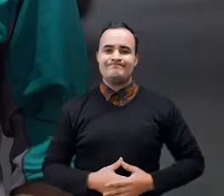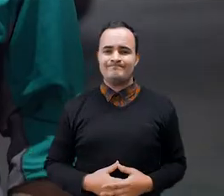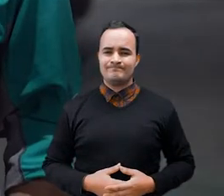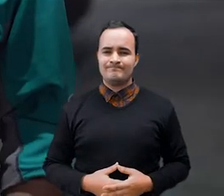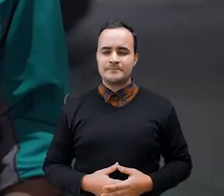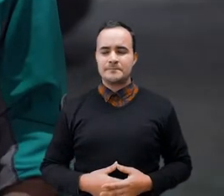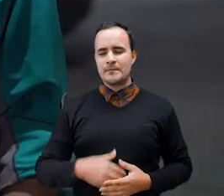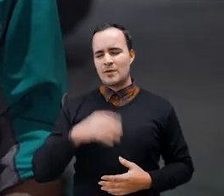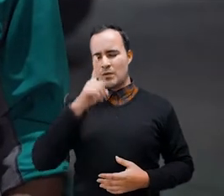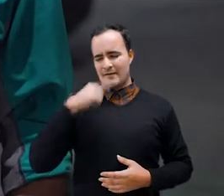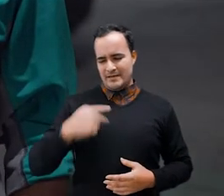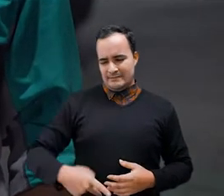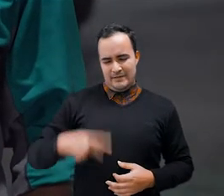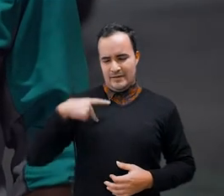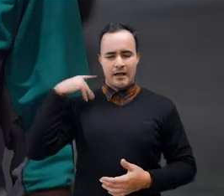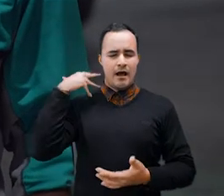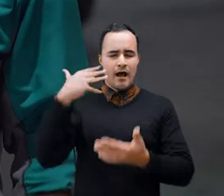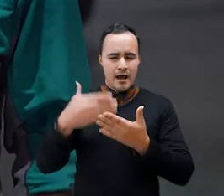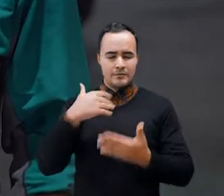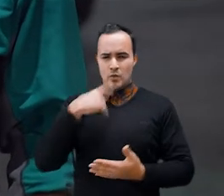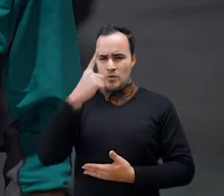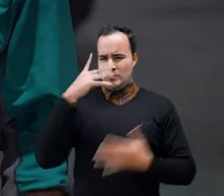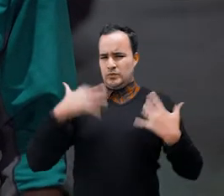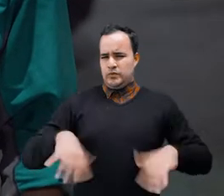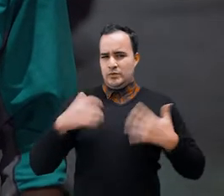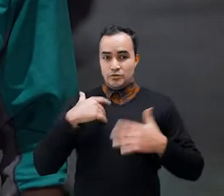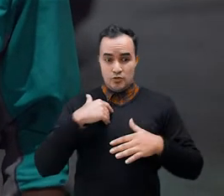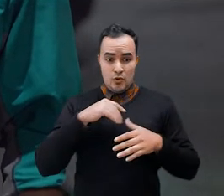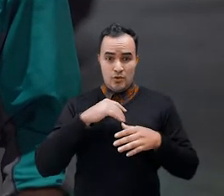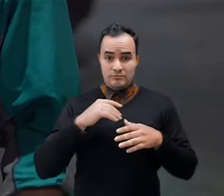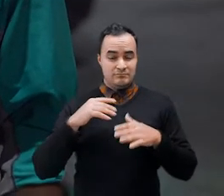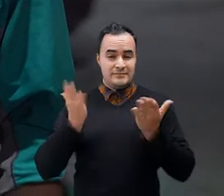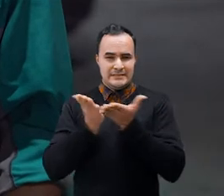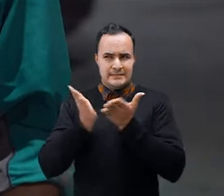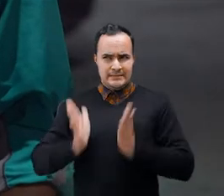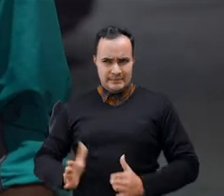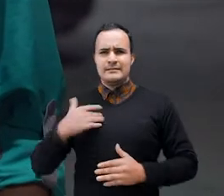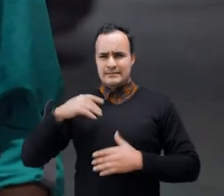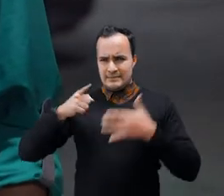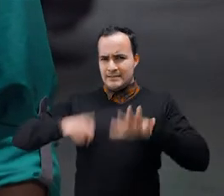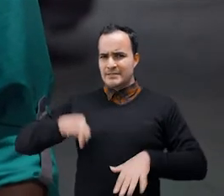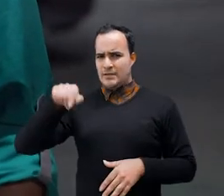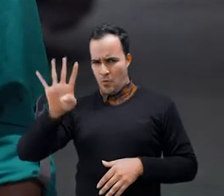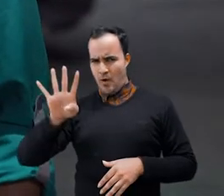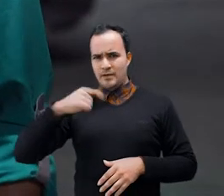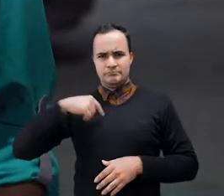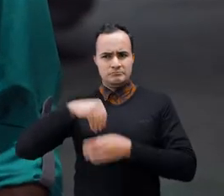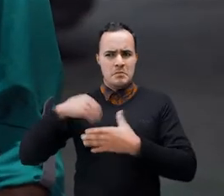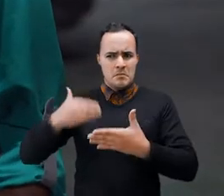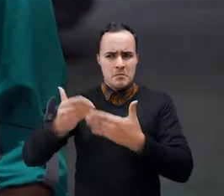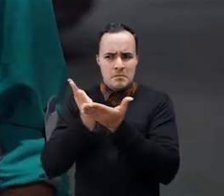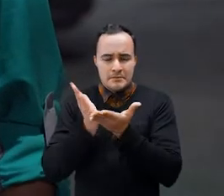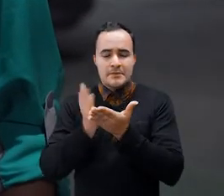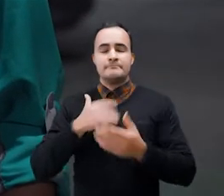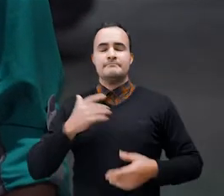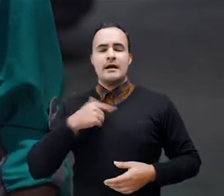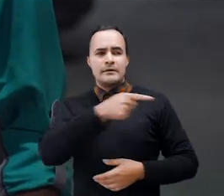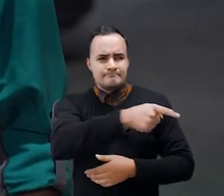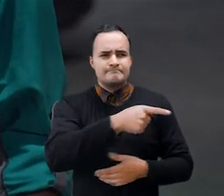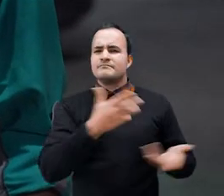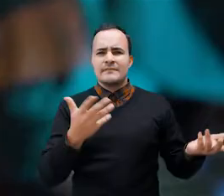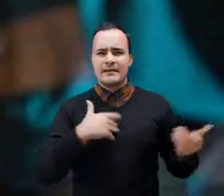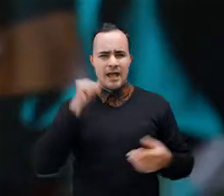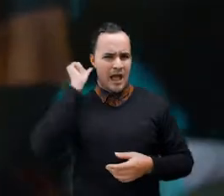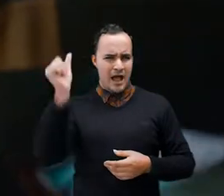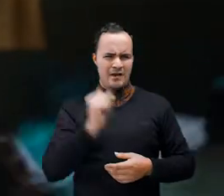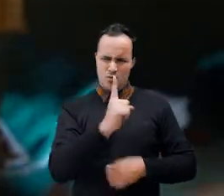El momento más retador que he tenido como APH fue de estudiante. Estaba en cuarto semestre y fue la muerte de una niña de aproximadamente un año